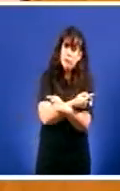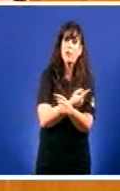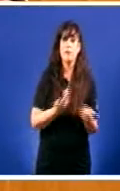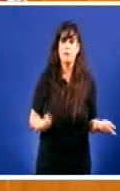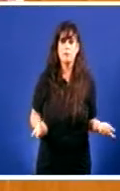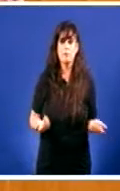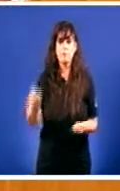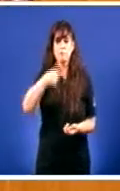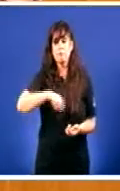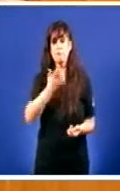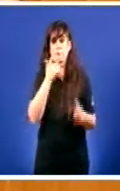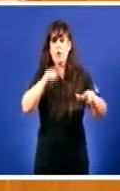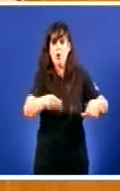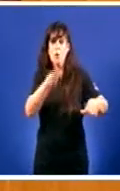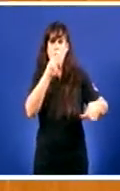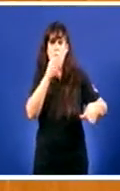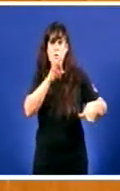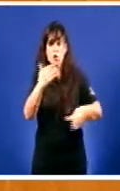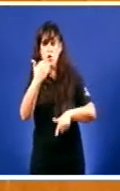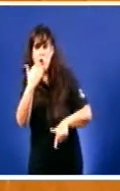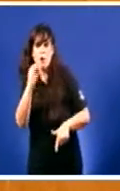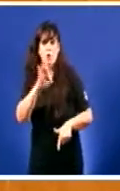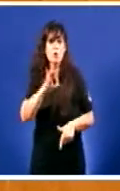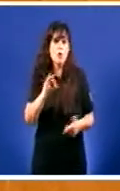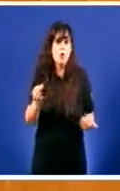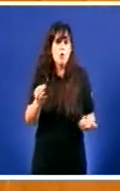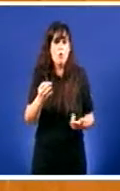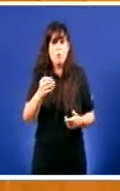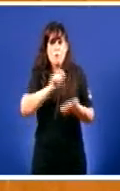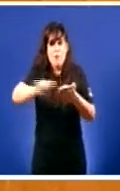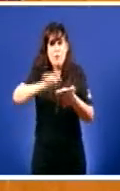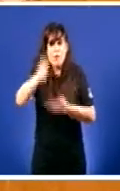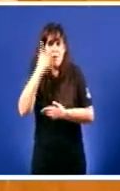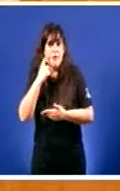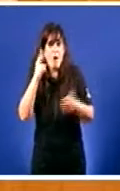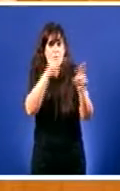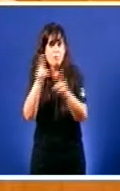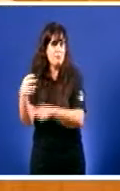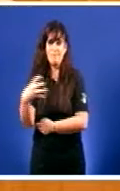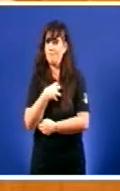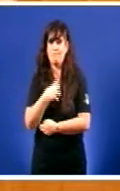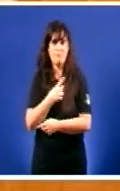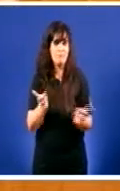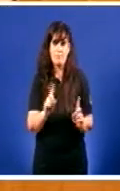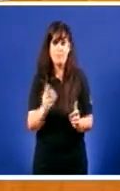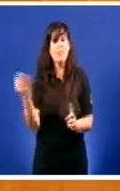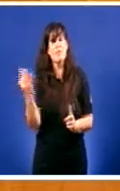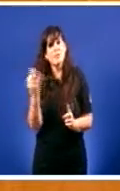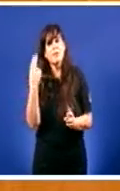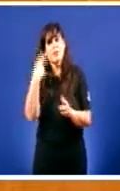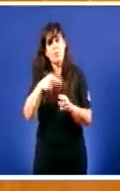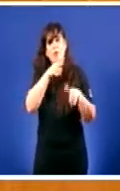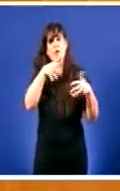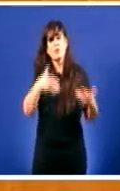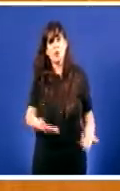retirar comedores Oficinas de correos Oficinas bancarias, etc Hai que reconsiderar as políticas actuais de